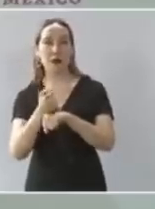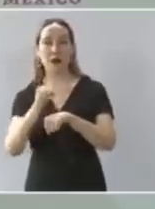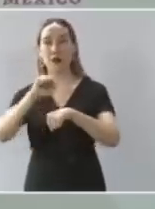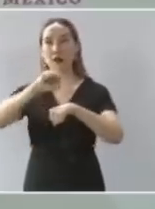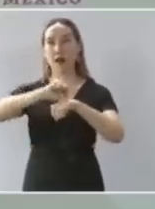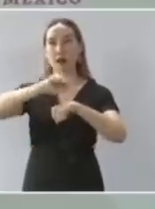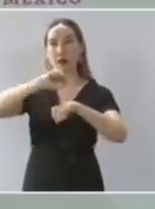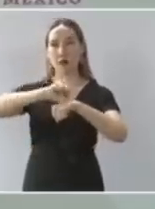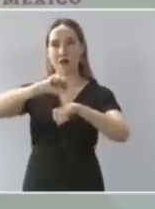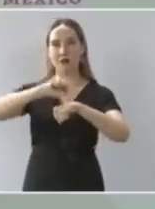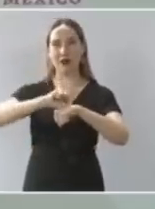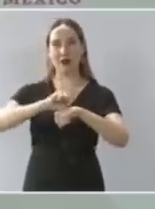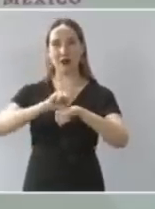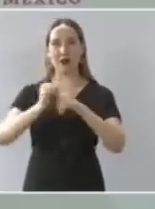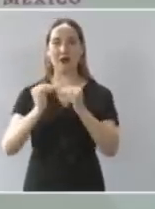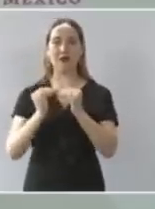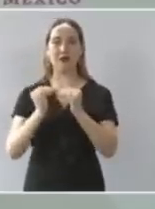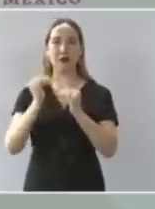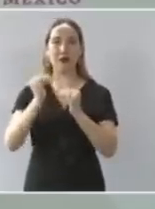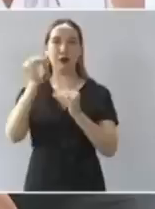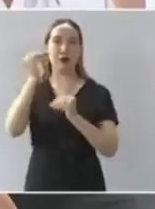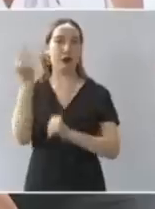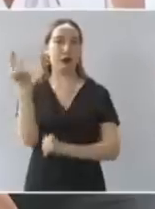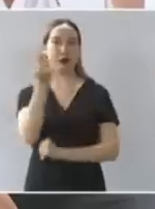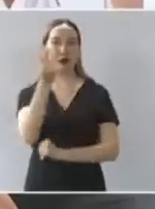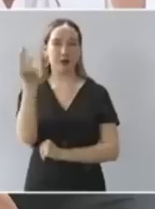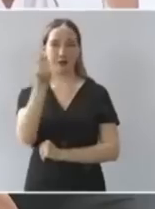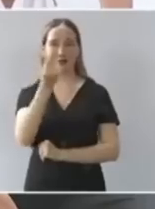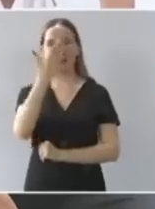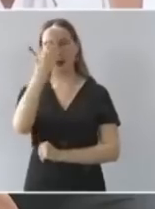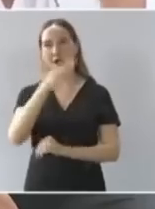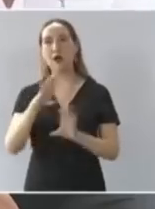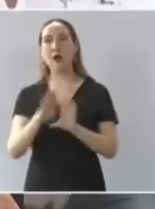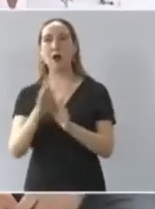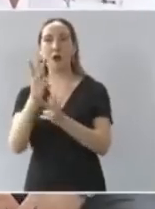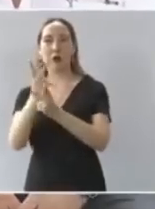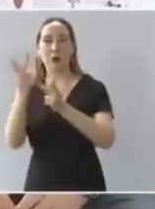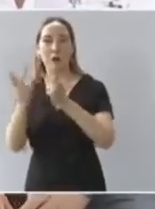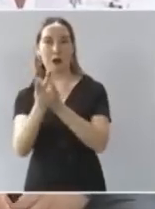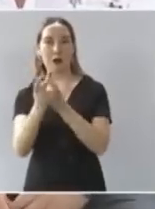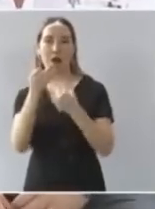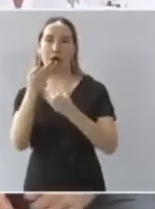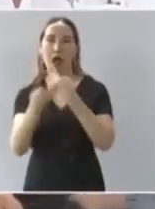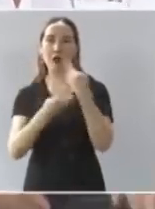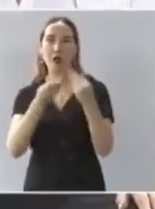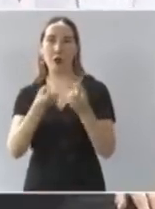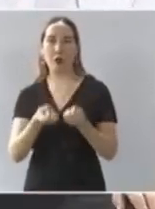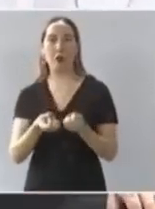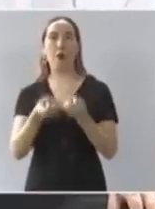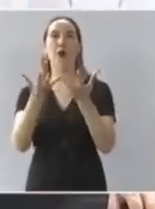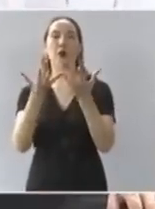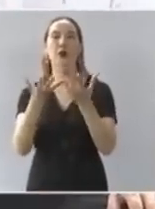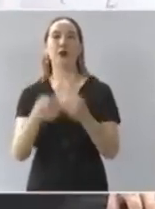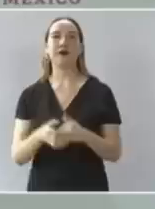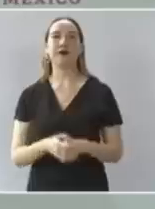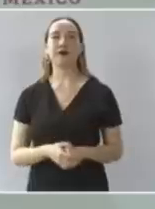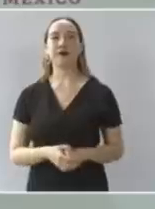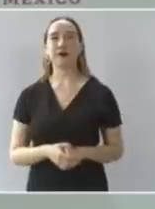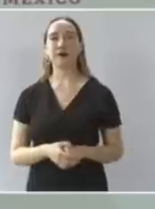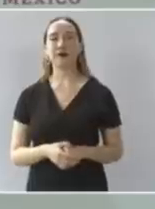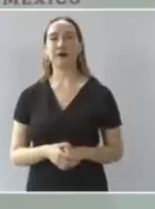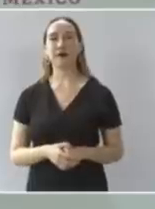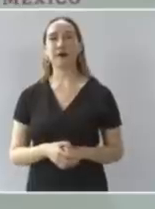nivel preparatoria ya es universal ya es para todos y en el nivel